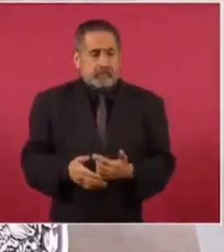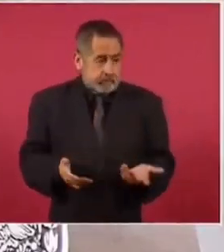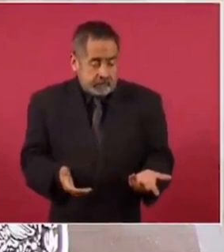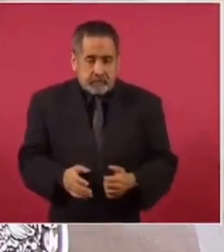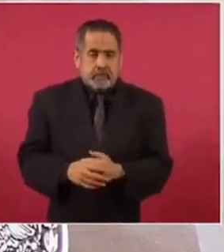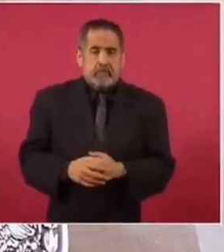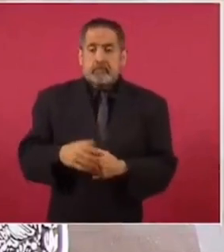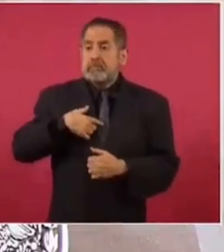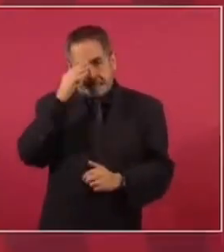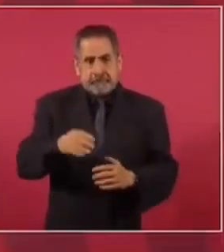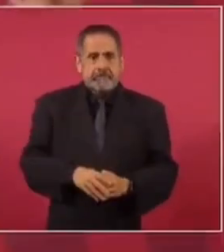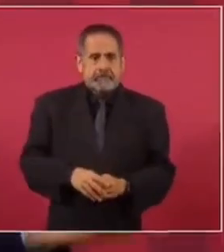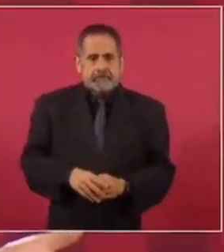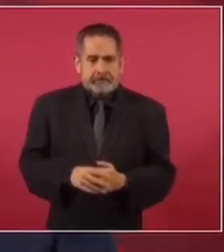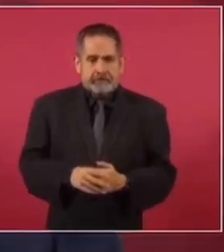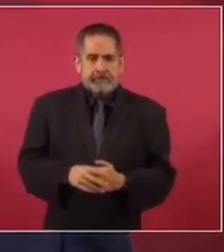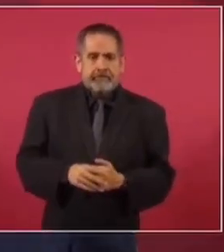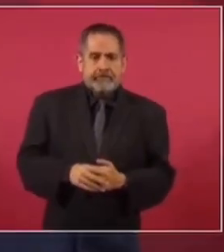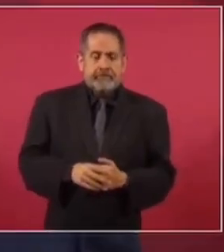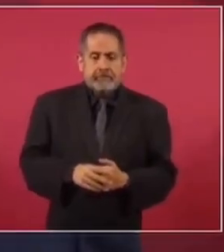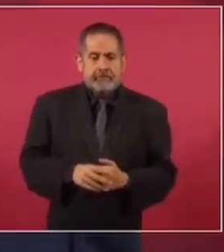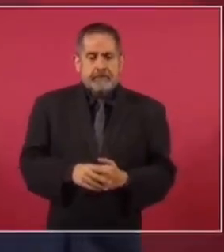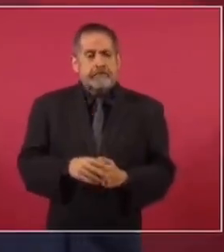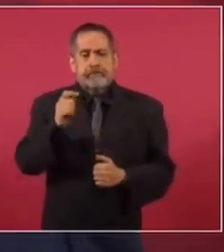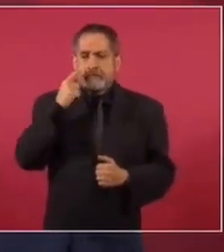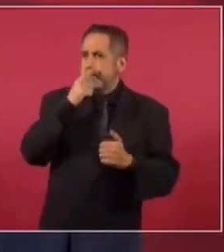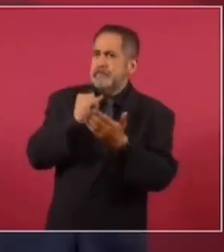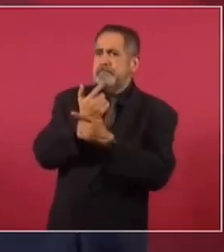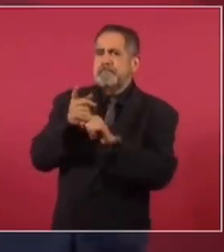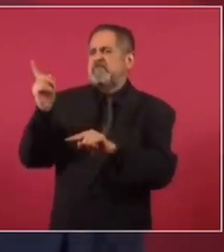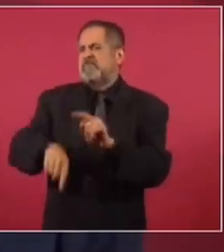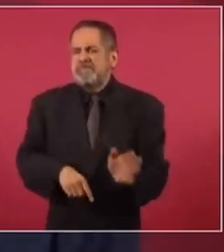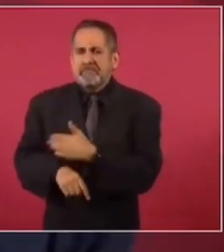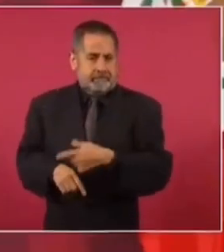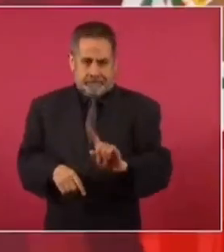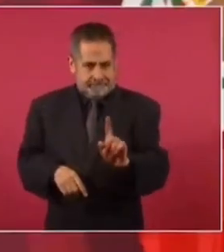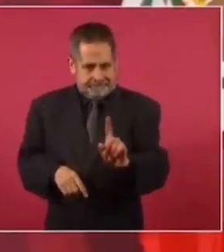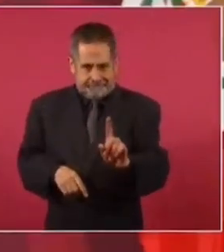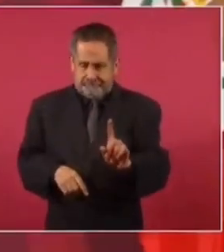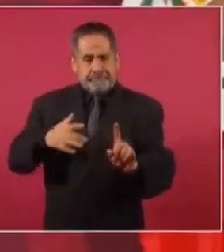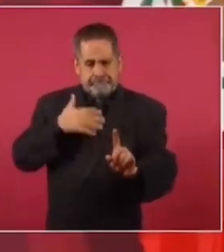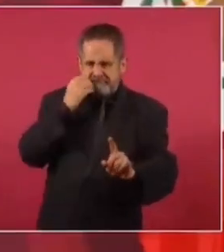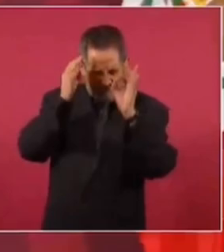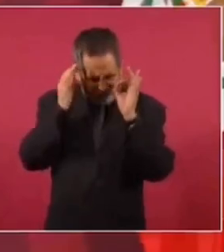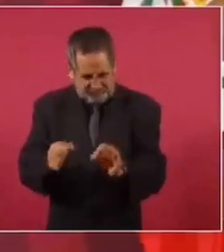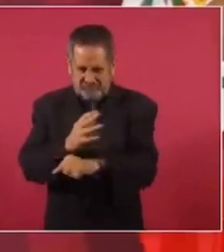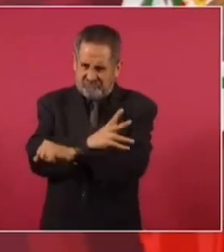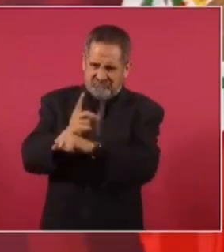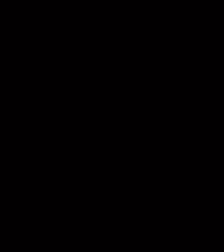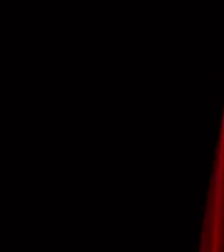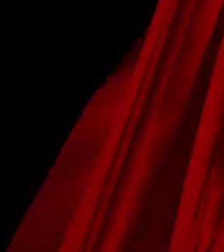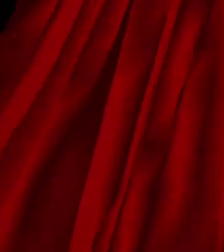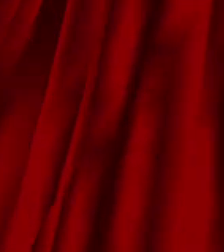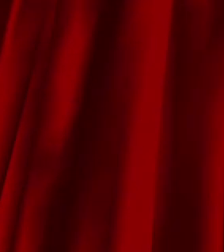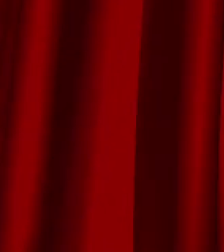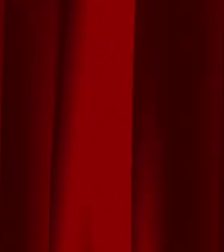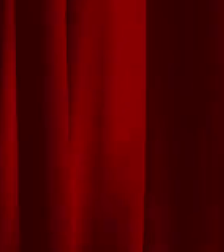estoy levantando ningún falso. No es hacer a lado la democracia. No, nosotros lo que queremos es que haya una auténtica democracia en nuestro país.